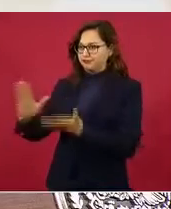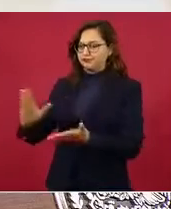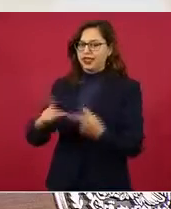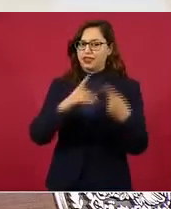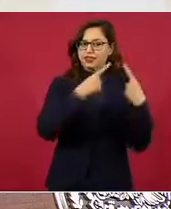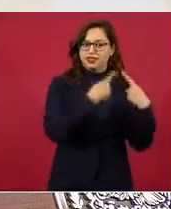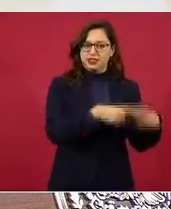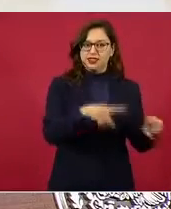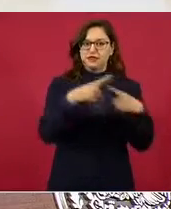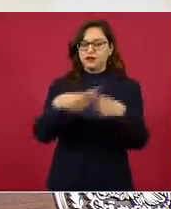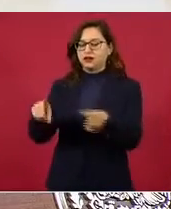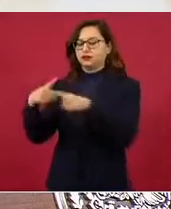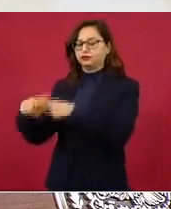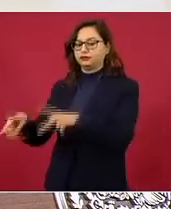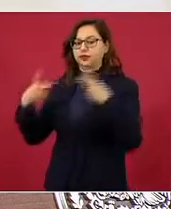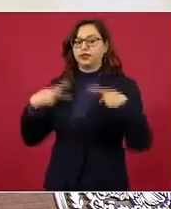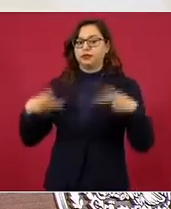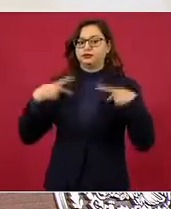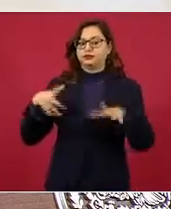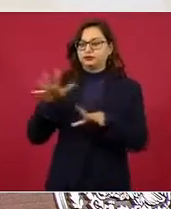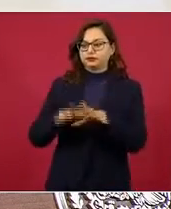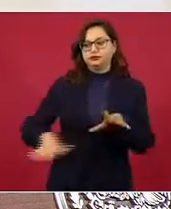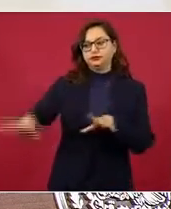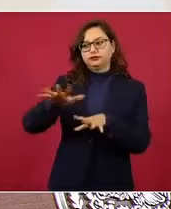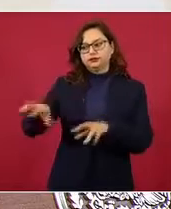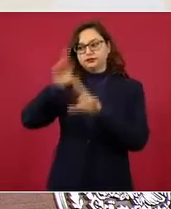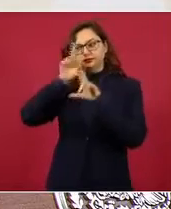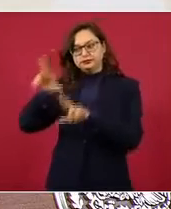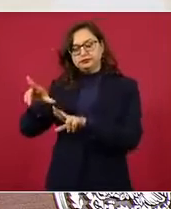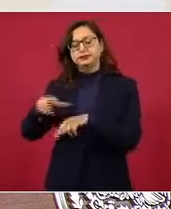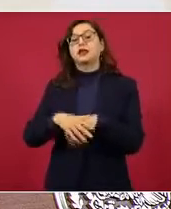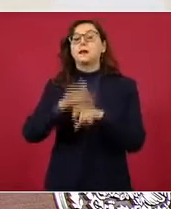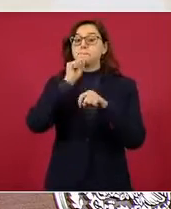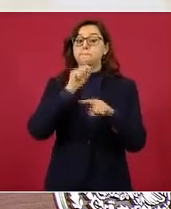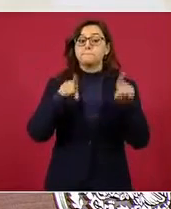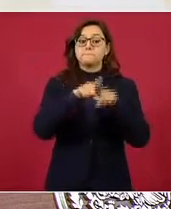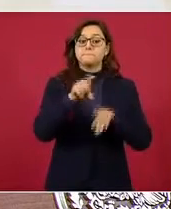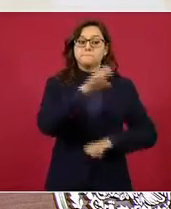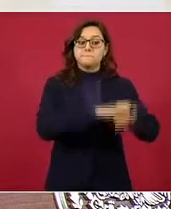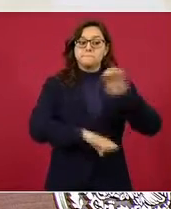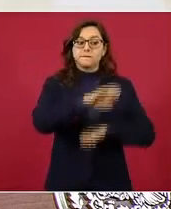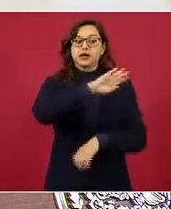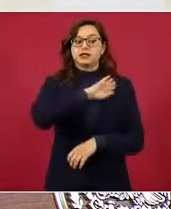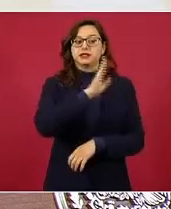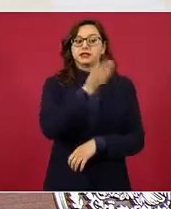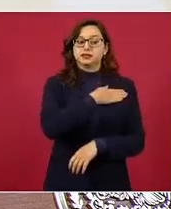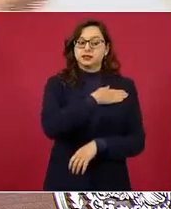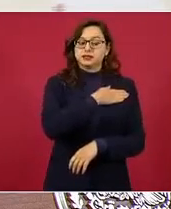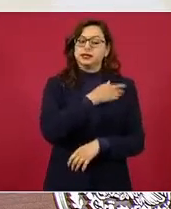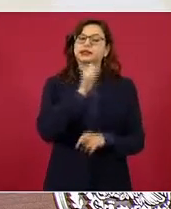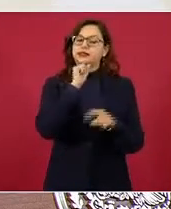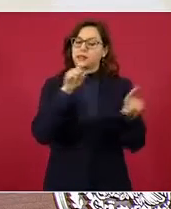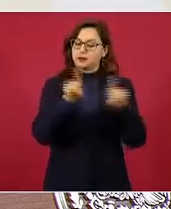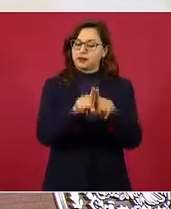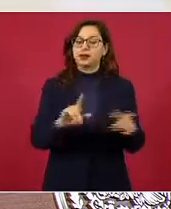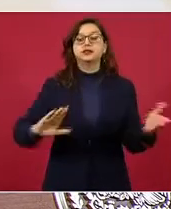y también otra cosa son las empresas españolas y la única